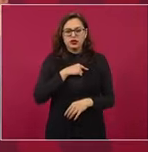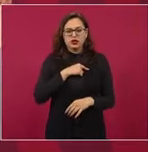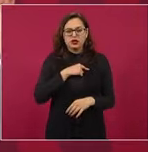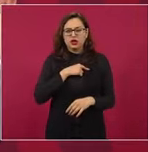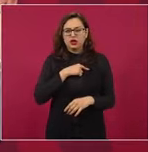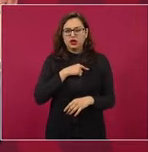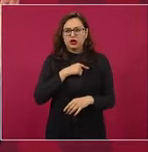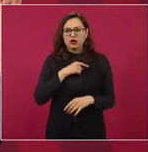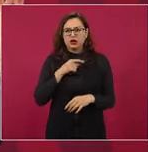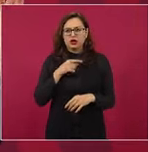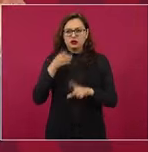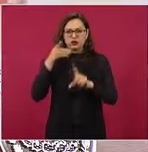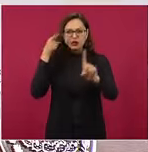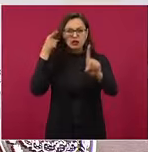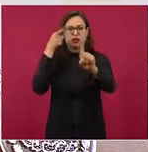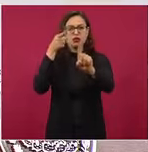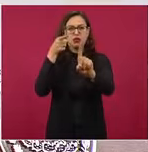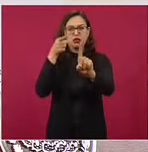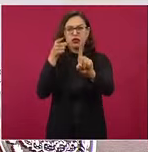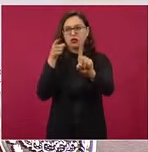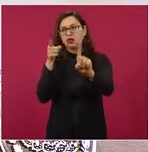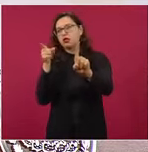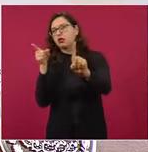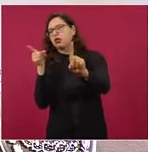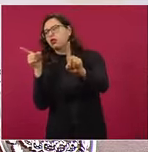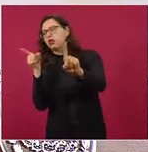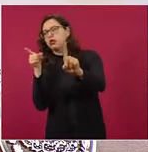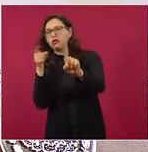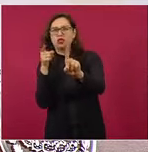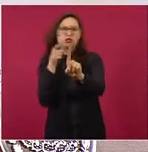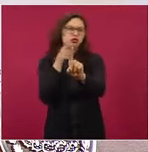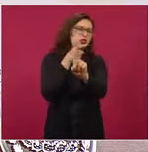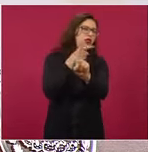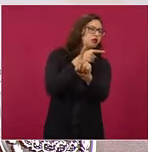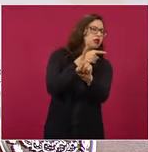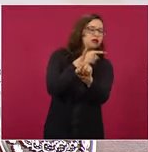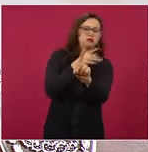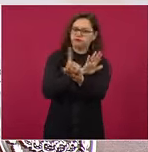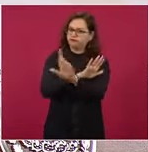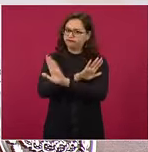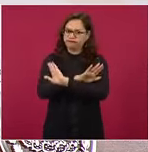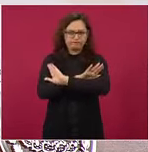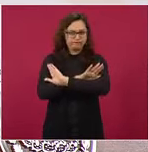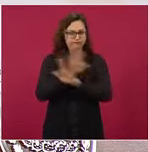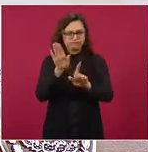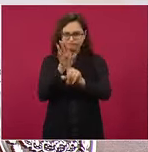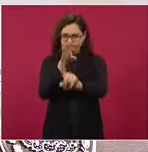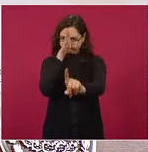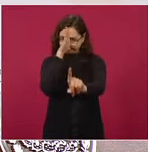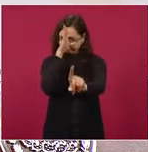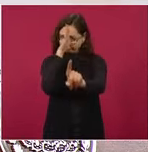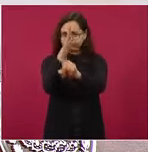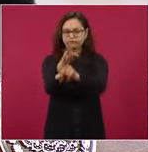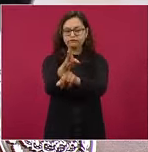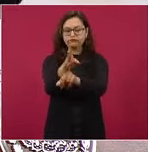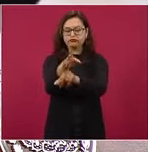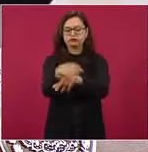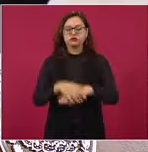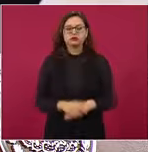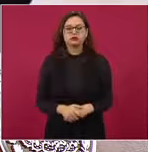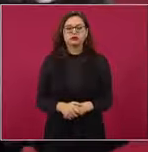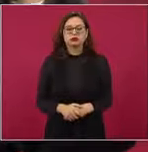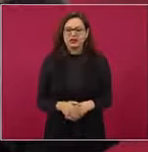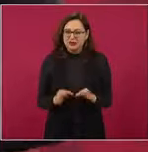o sea, que no nos distraiga la politiquería, el individualismo. Tenemos